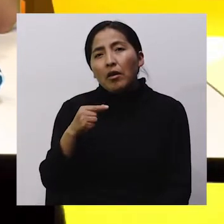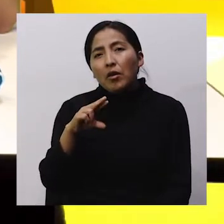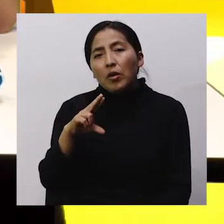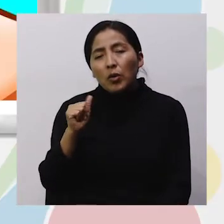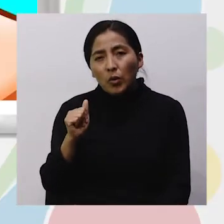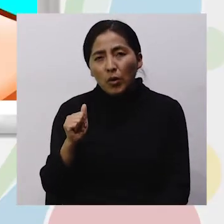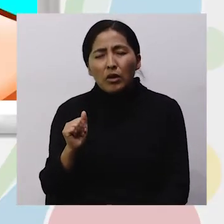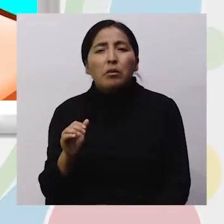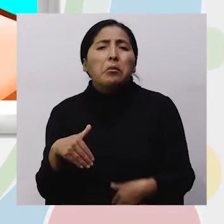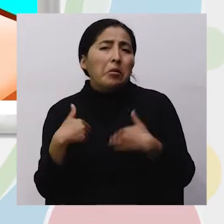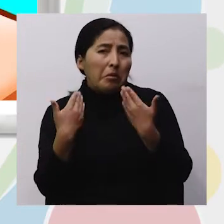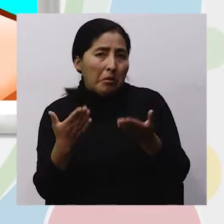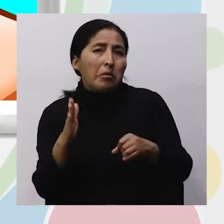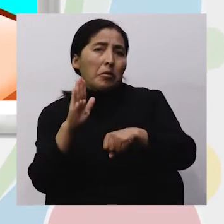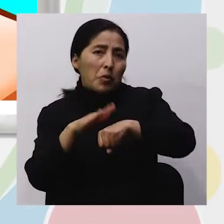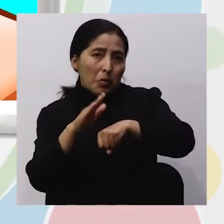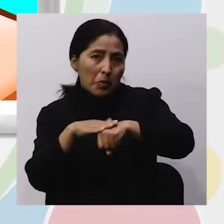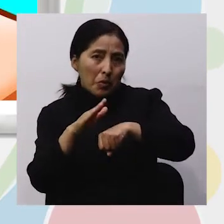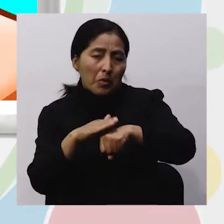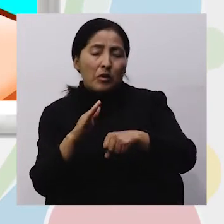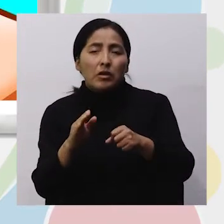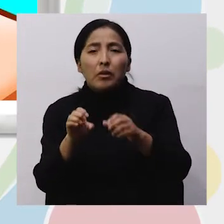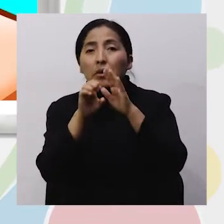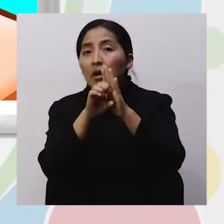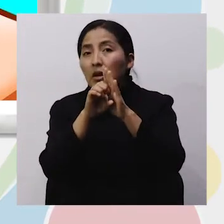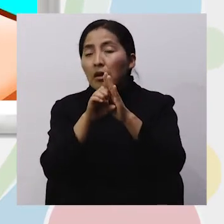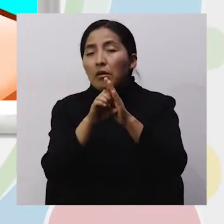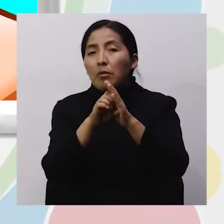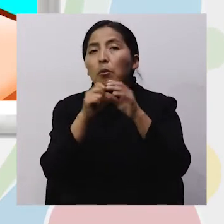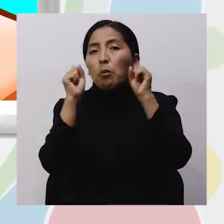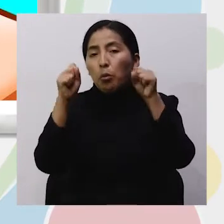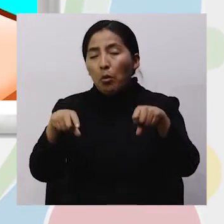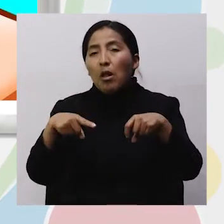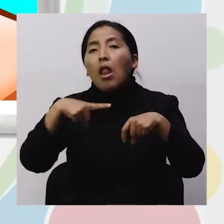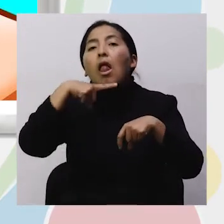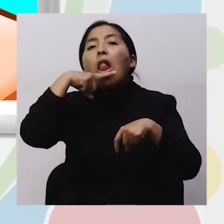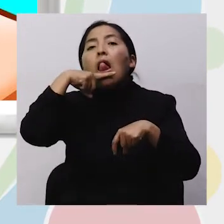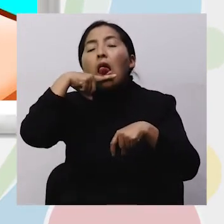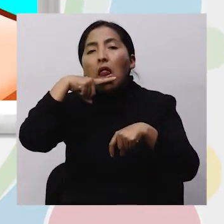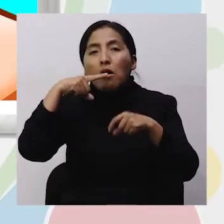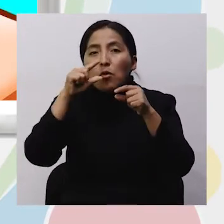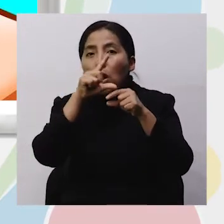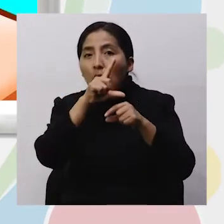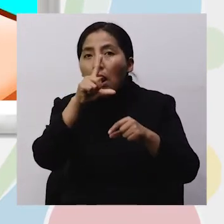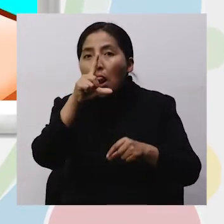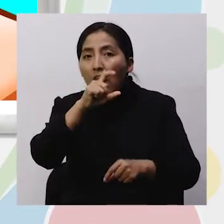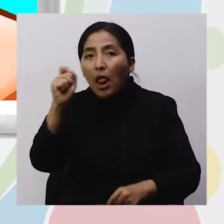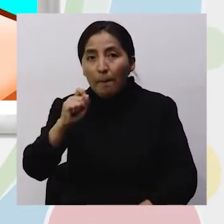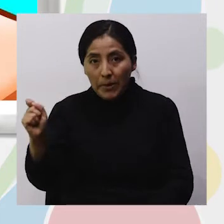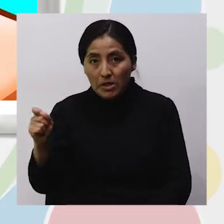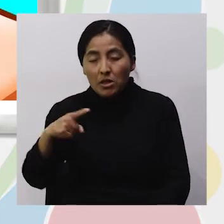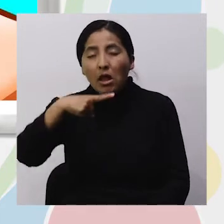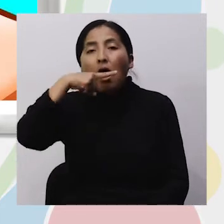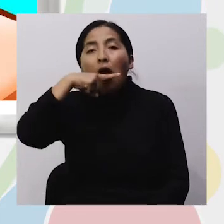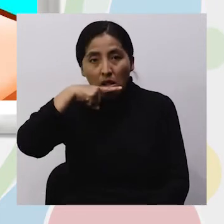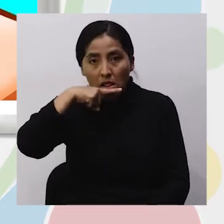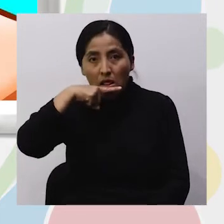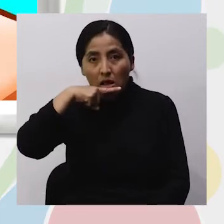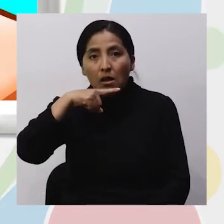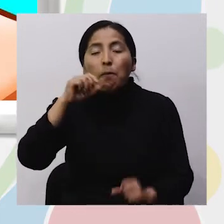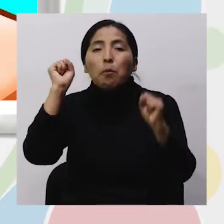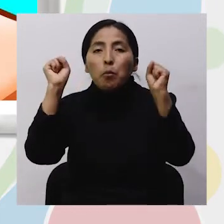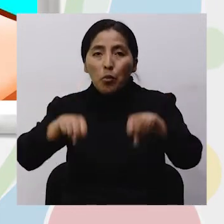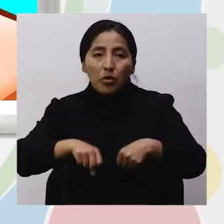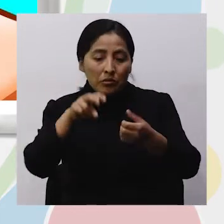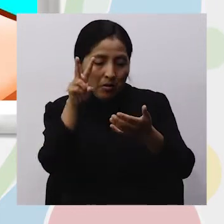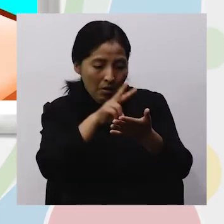poder hacer las trabalenguas Por ejemplo, cuando nosotros nos colocamos un lapicito en la boca ¿Sabías de eso, no, Blady? Que empezamos a leer